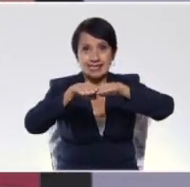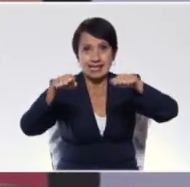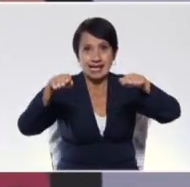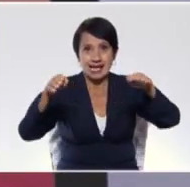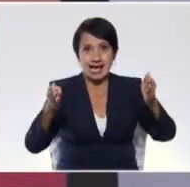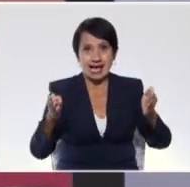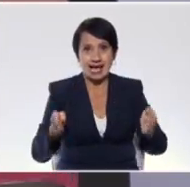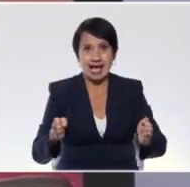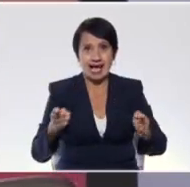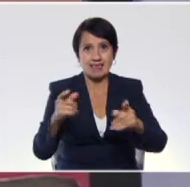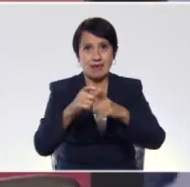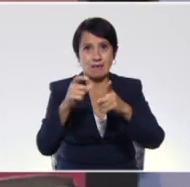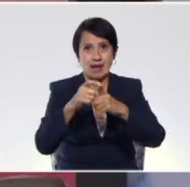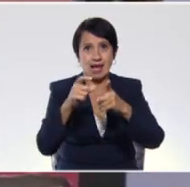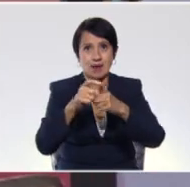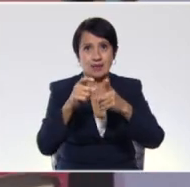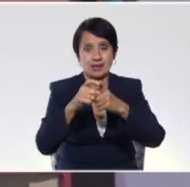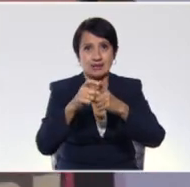de palabras.